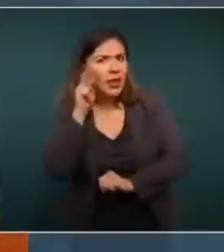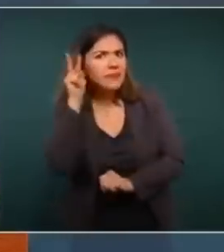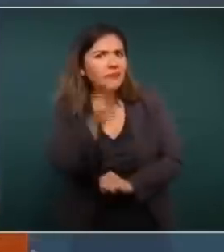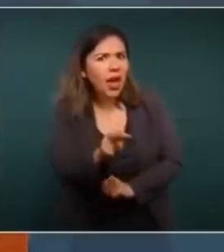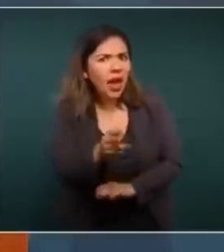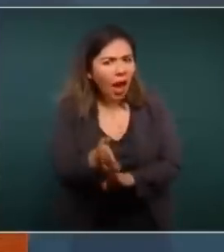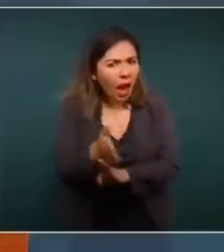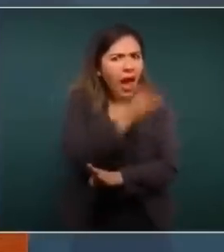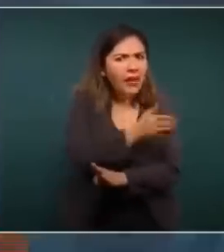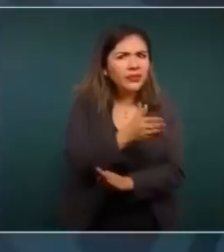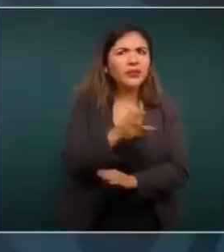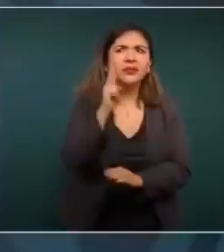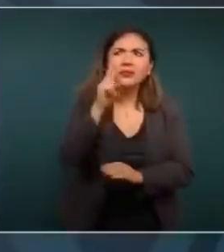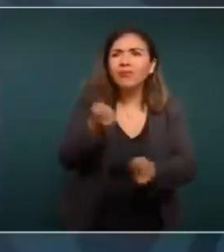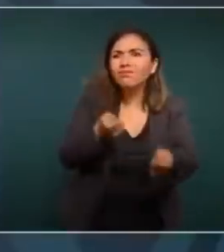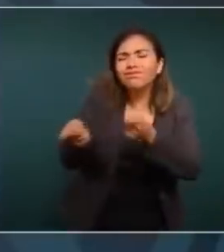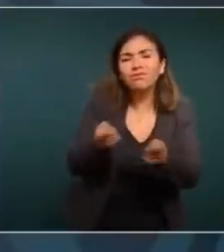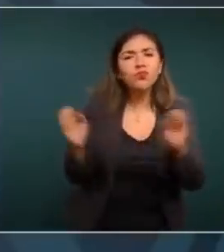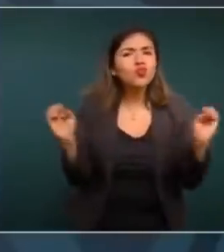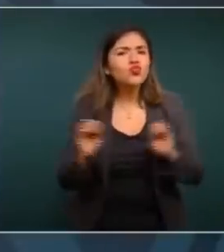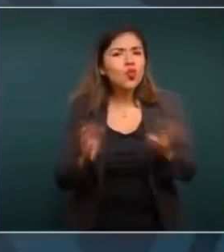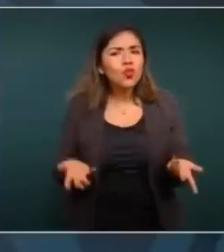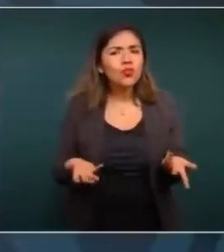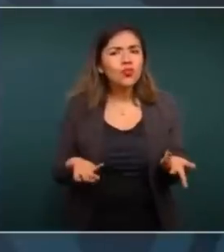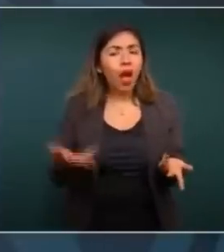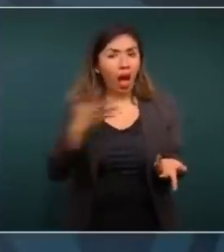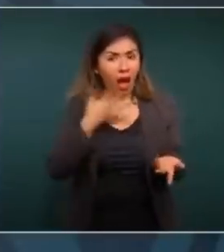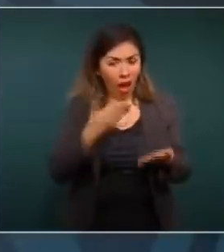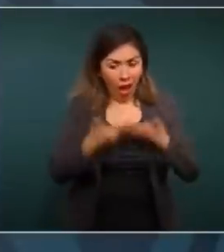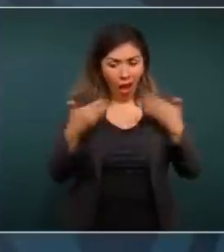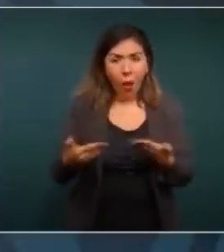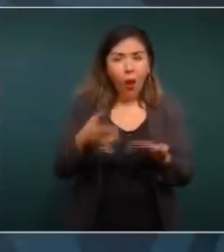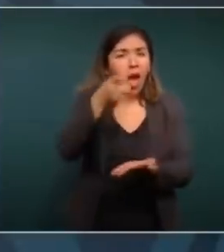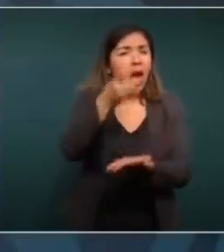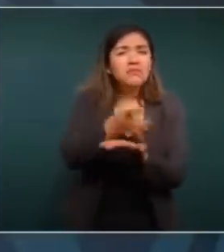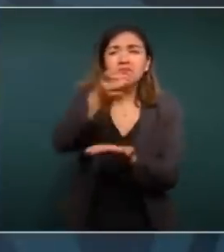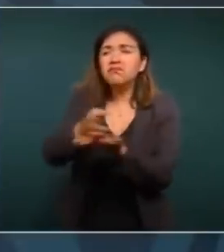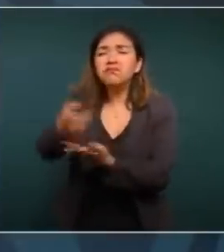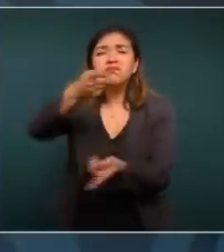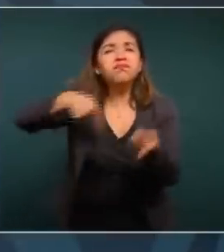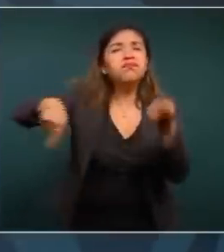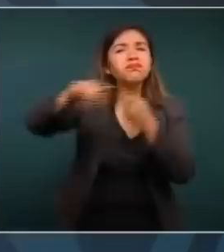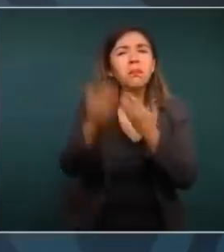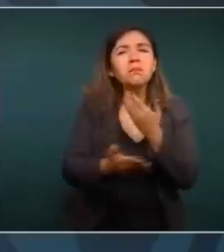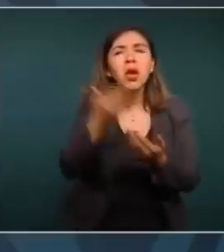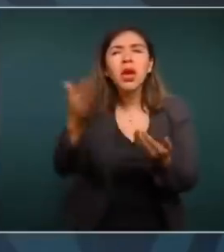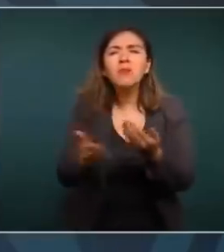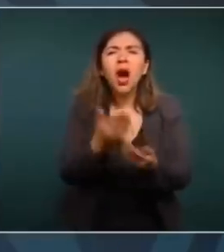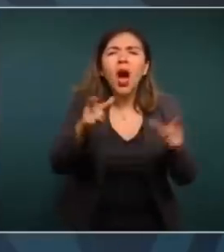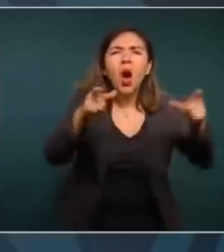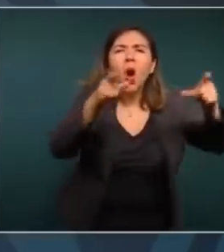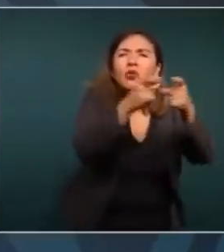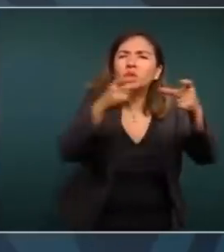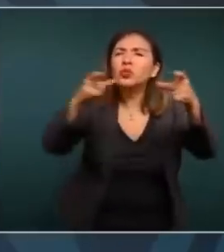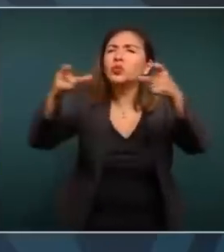ambientalistas, nada más quedan pequeñas